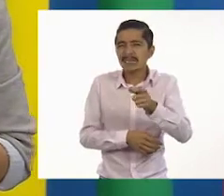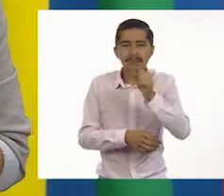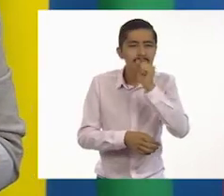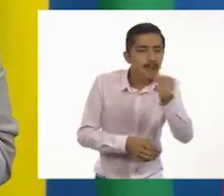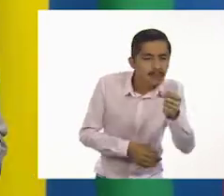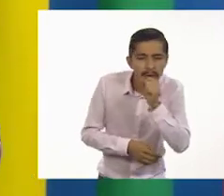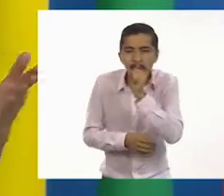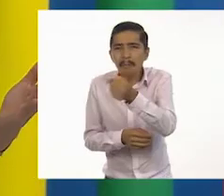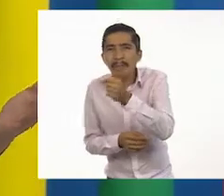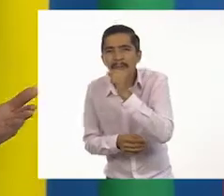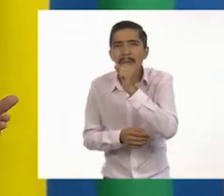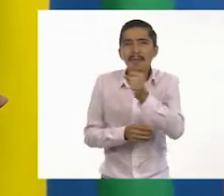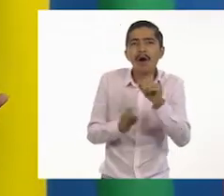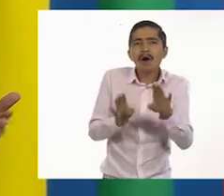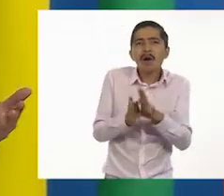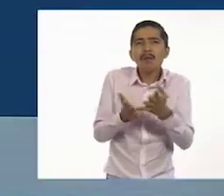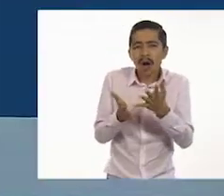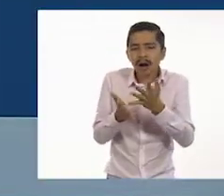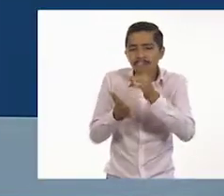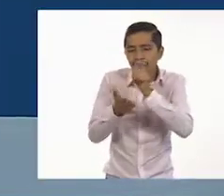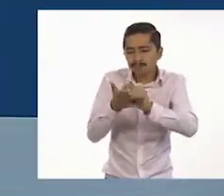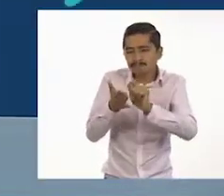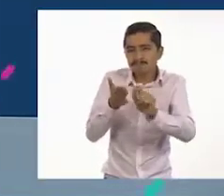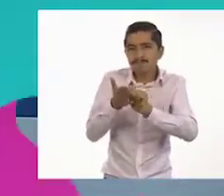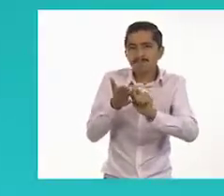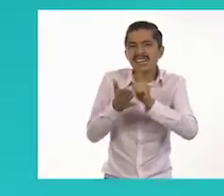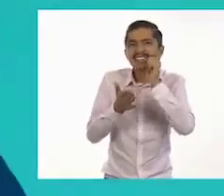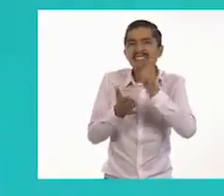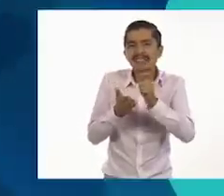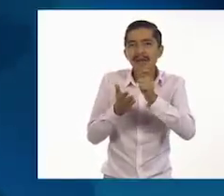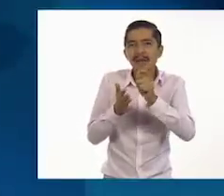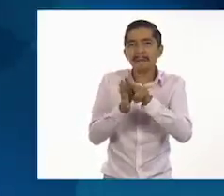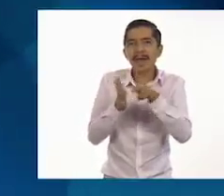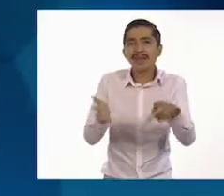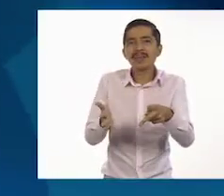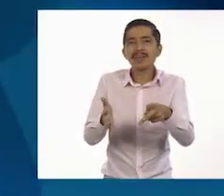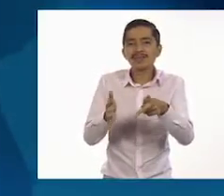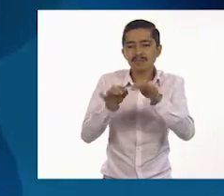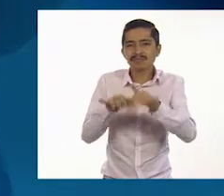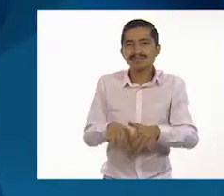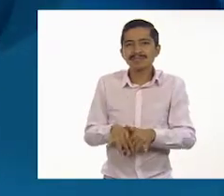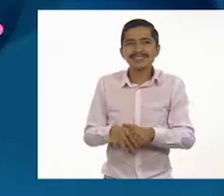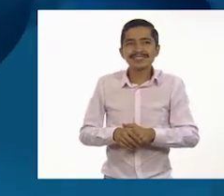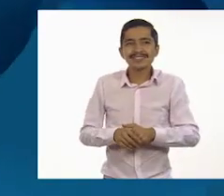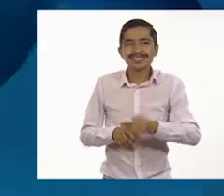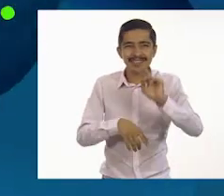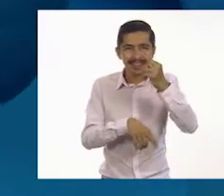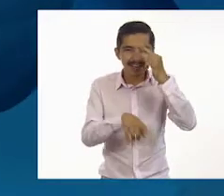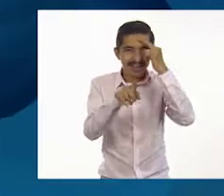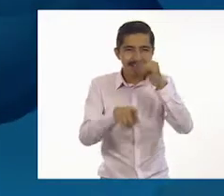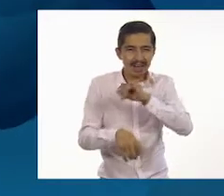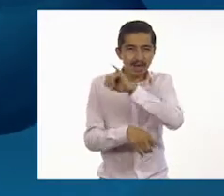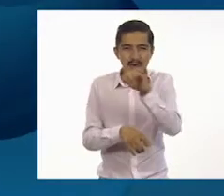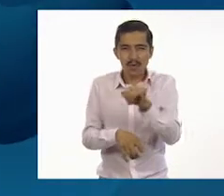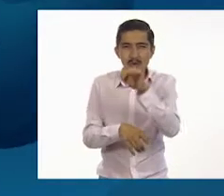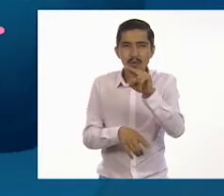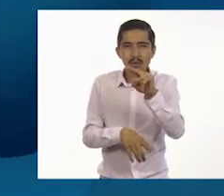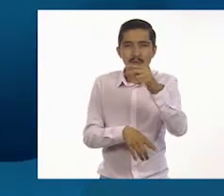de cómo redactar un texto periodístico. ¡Ah, sí! ¿Se acuerdan del juglar? ¡Uf! Estuvo